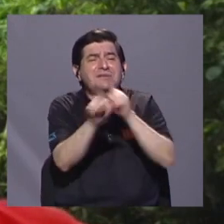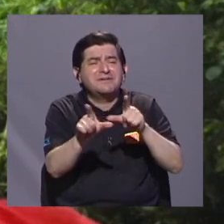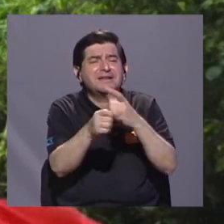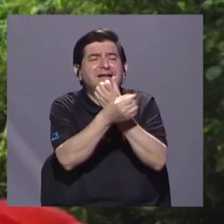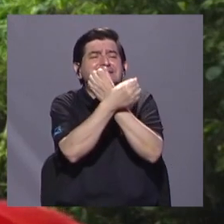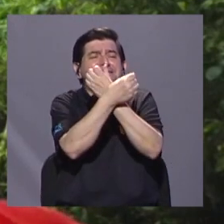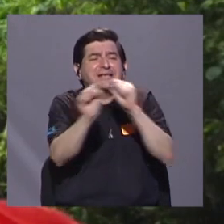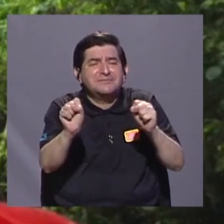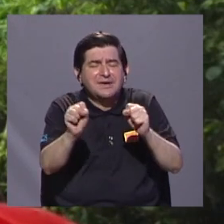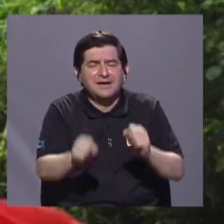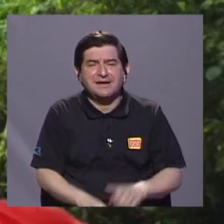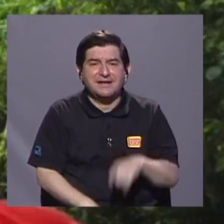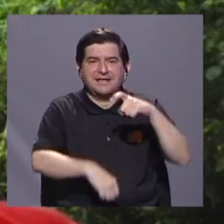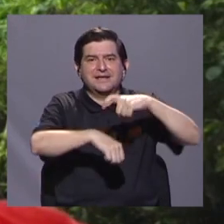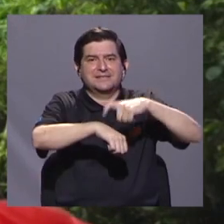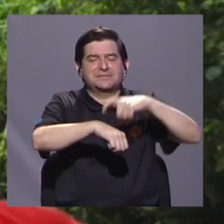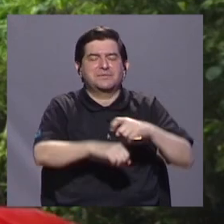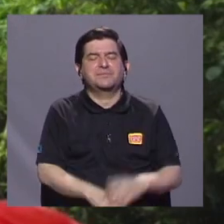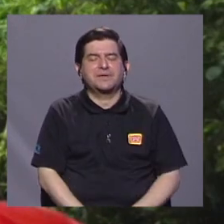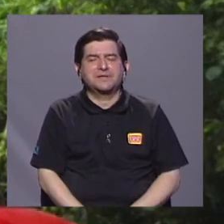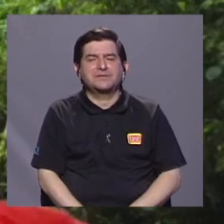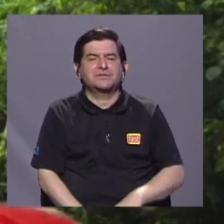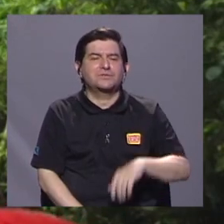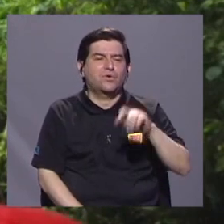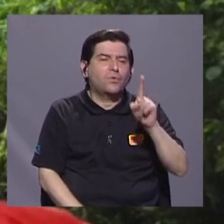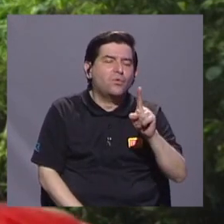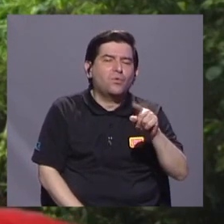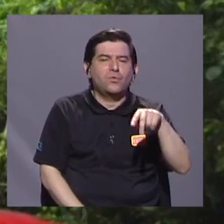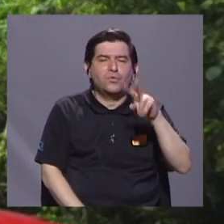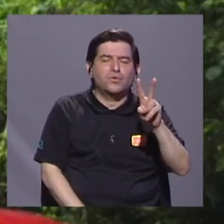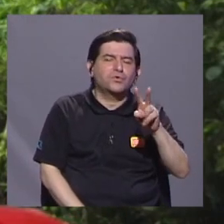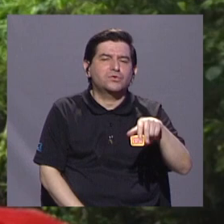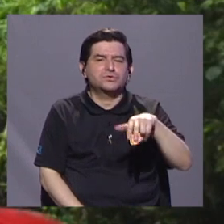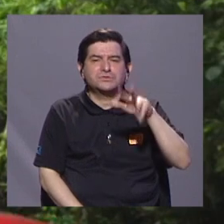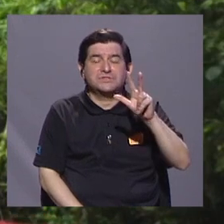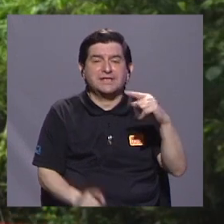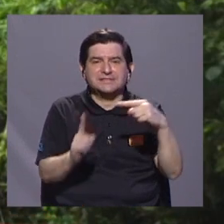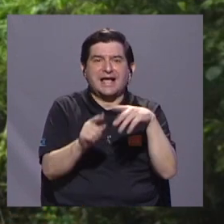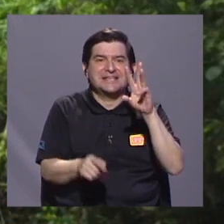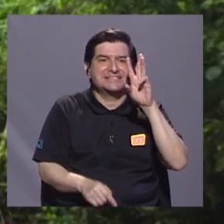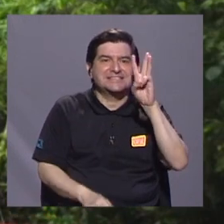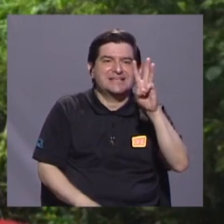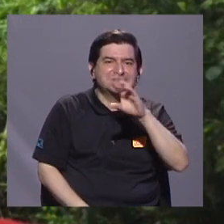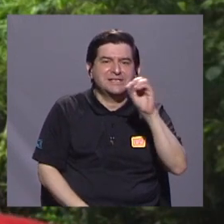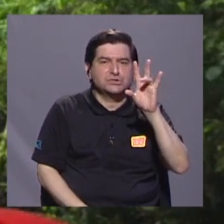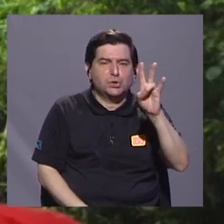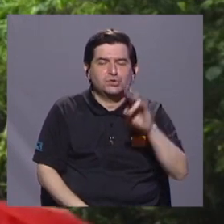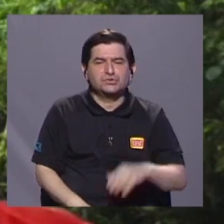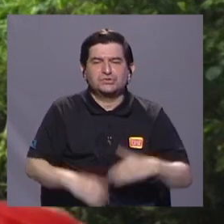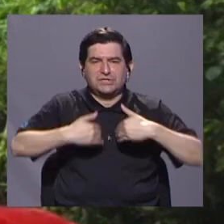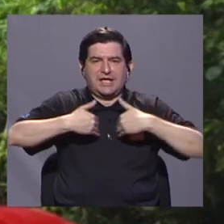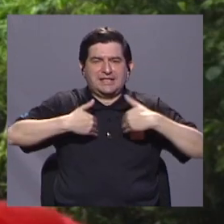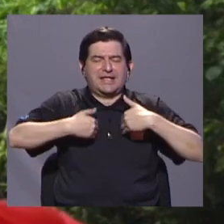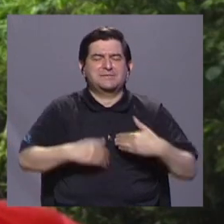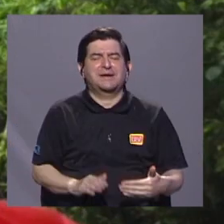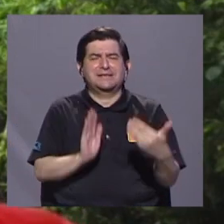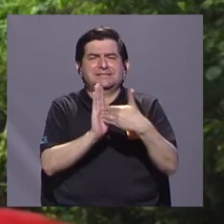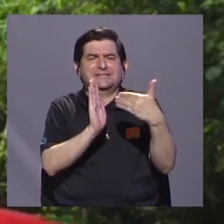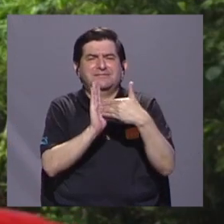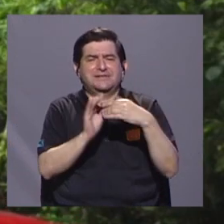Y en muchas ocasiones ahí es donde tenemos reincidencia de uno, dos, tres y como les mencionaba, hasta seis, siete animales en una sola línea eléctrica.